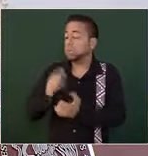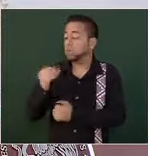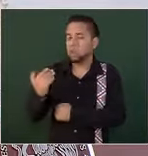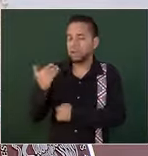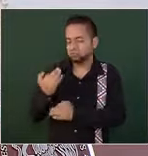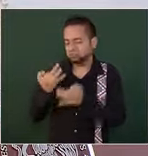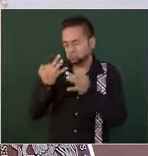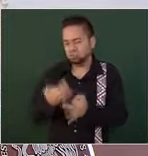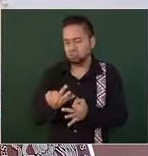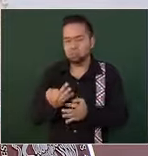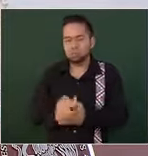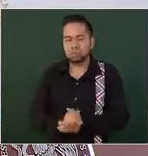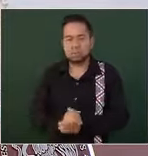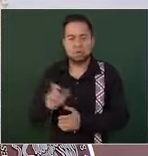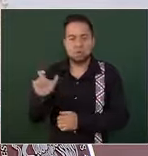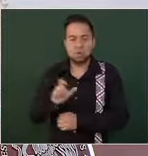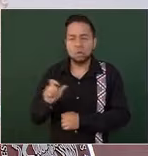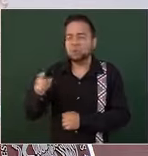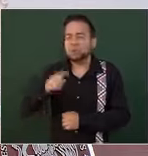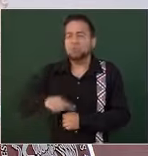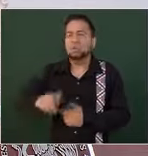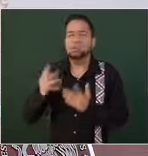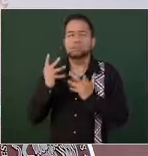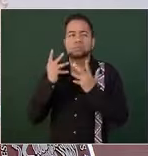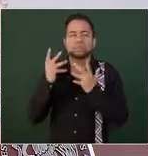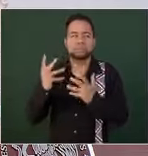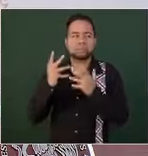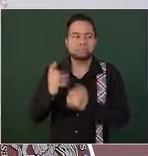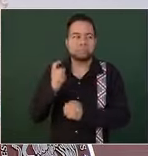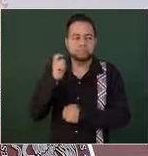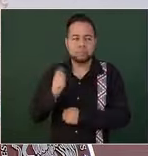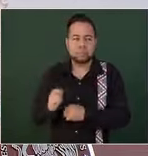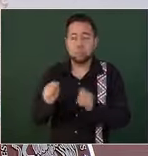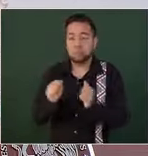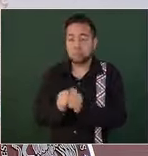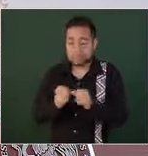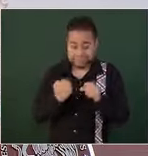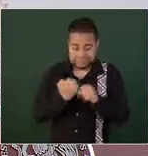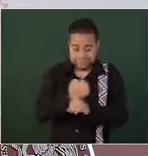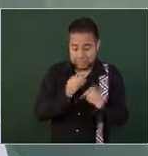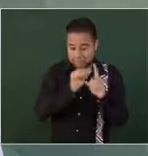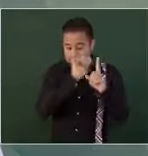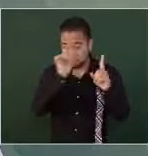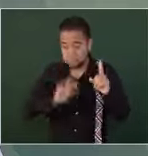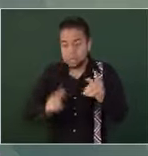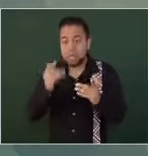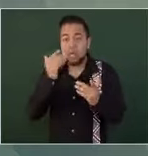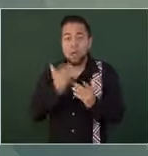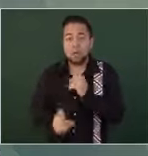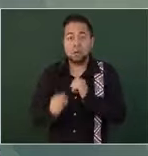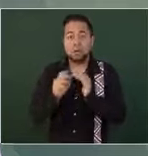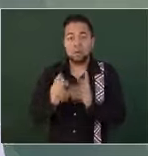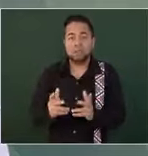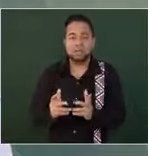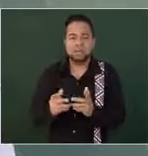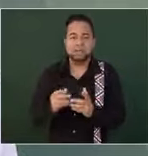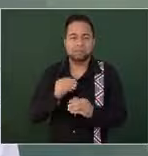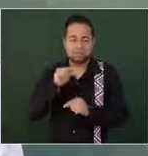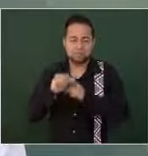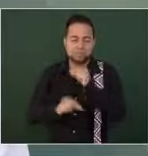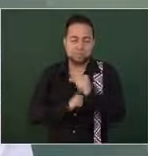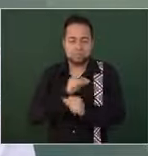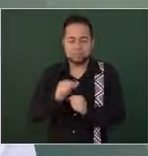ser más precisos, cuando soñamos con el estado y el país que hoy estamos viviendo,